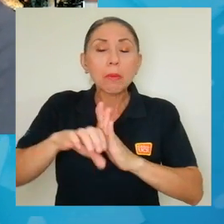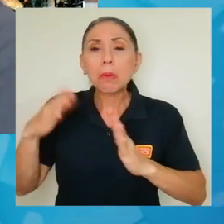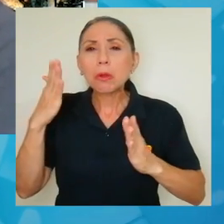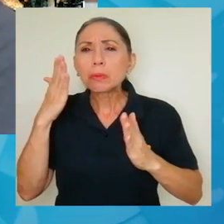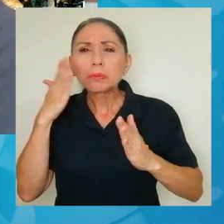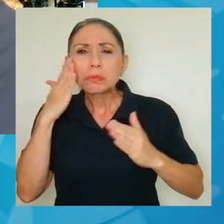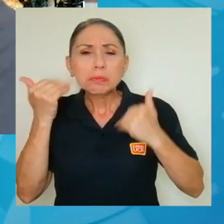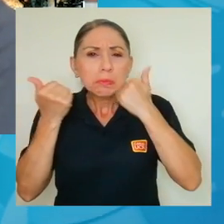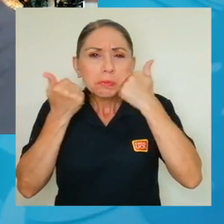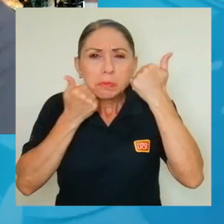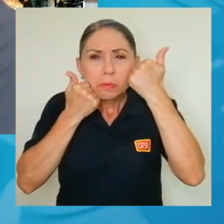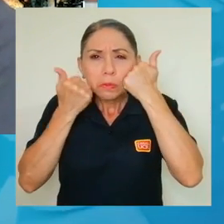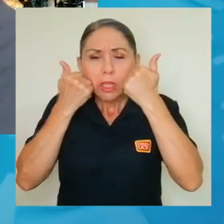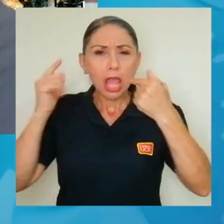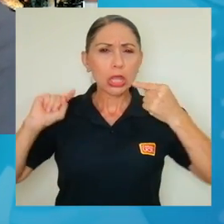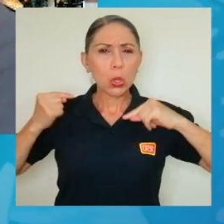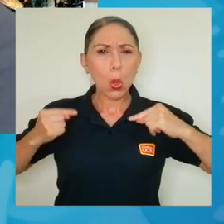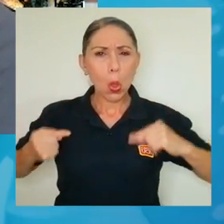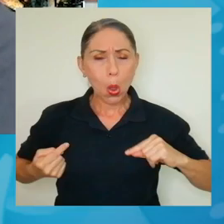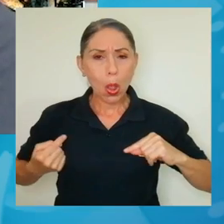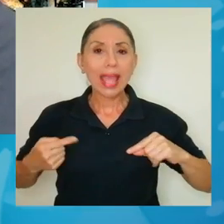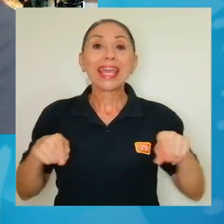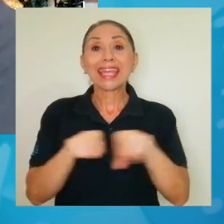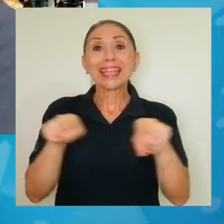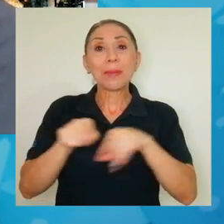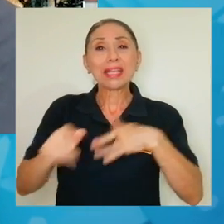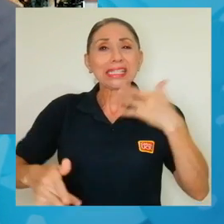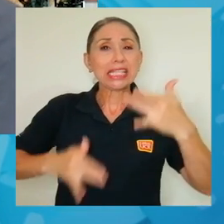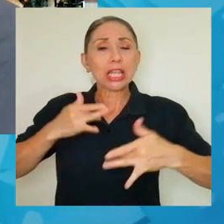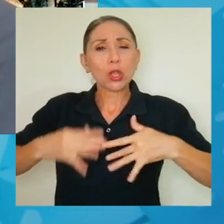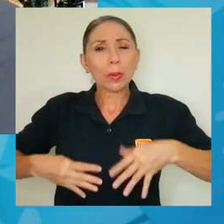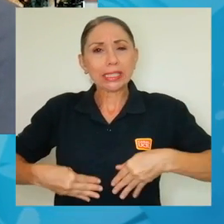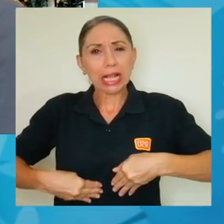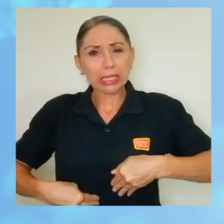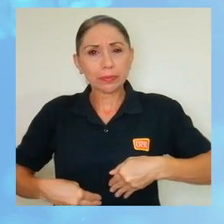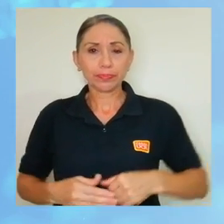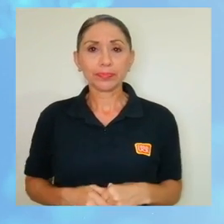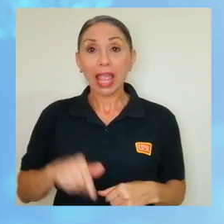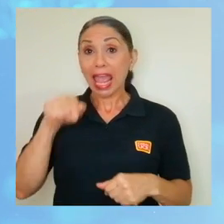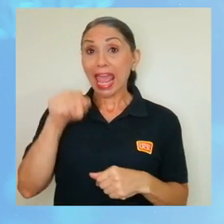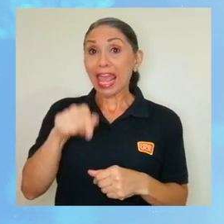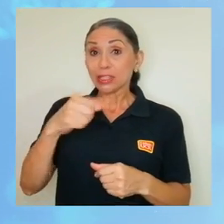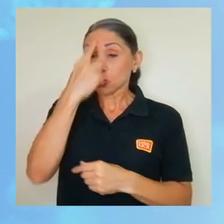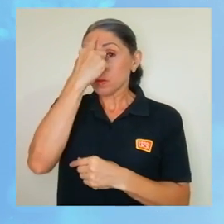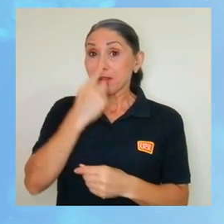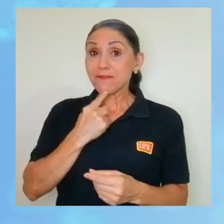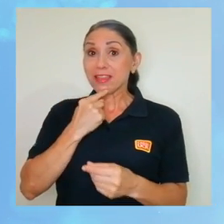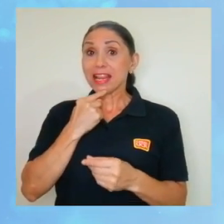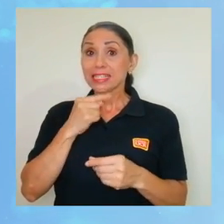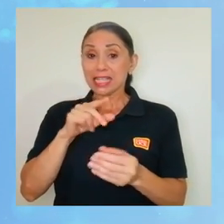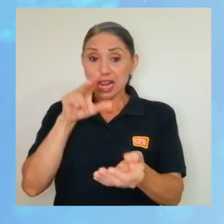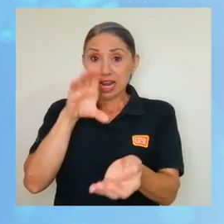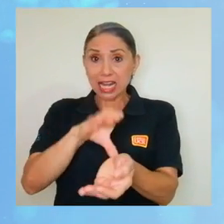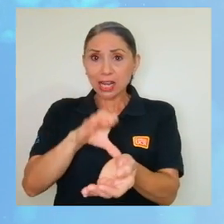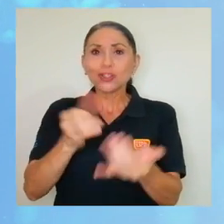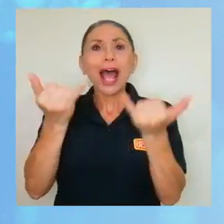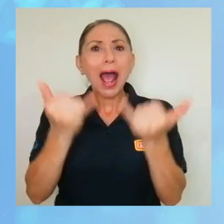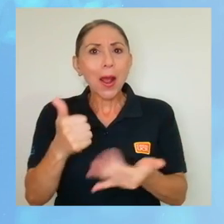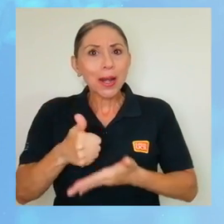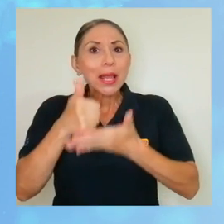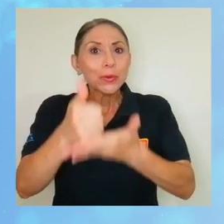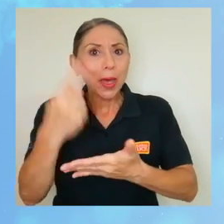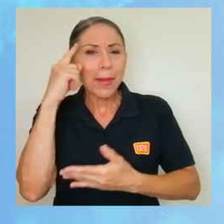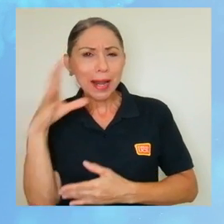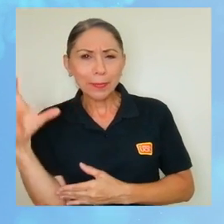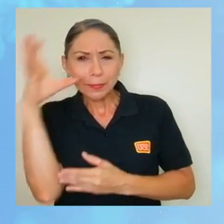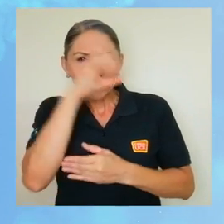dolor muscular y otros, y también síntomas del tracto digestivo. Estos perfiles clínicos ahora contribuyen a diferenciar los